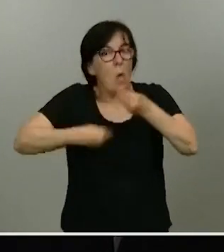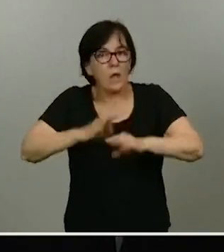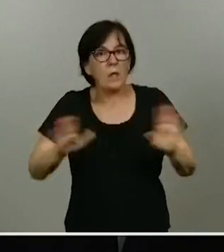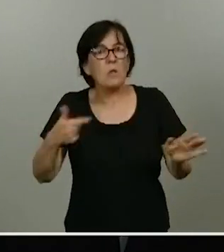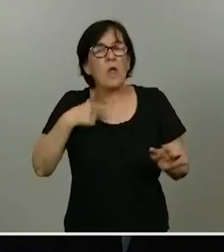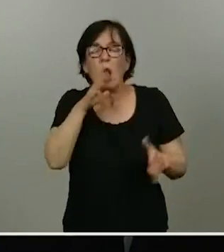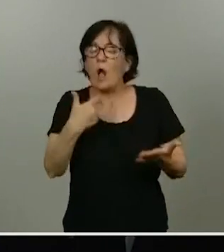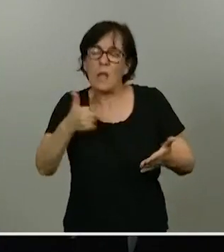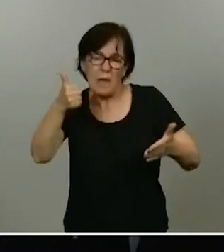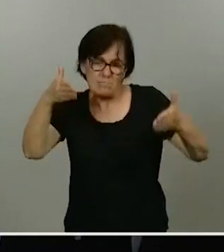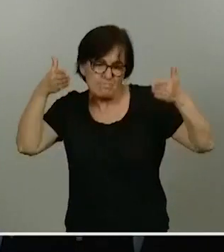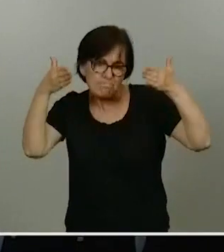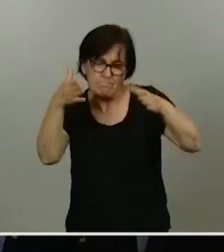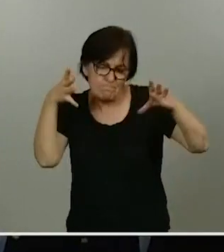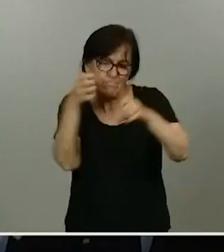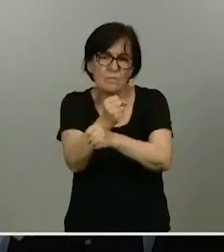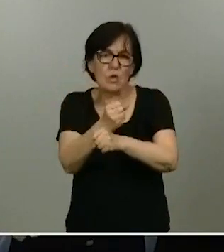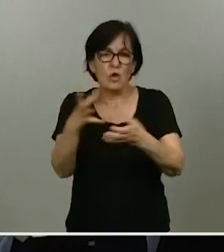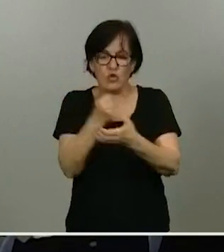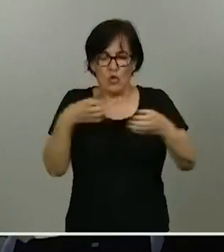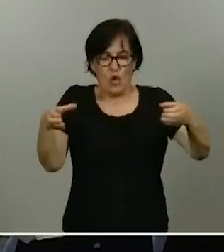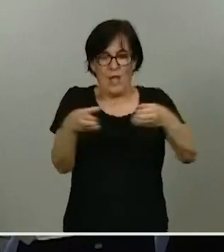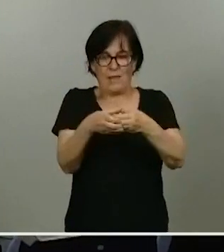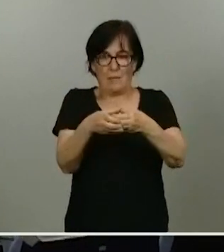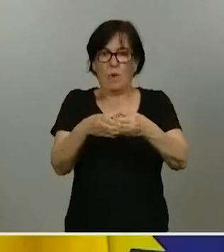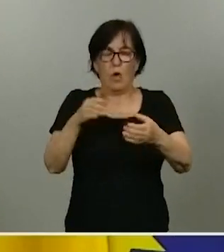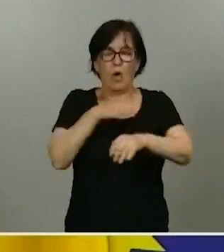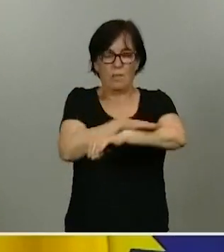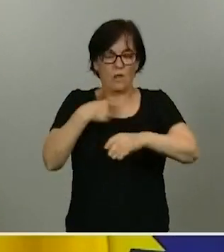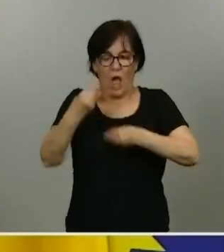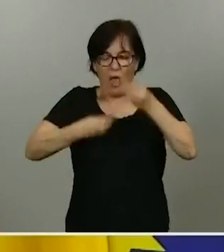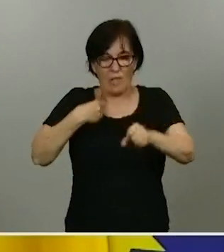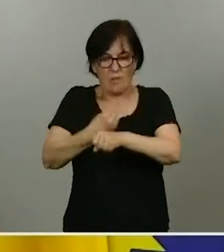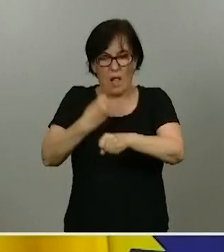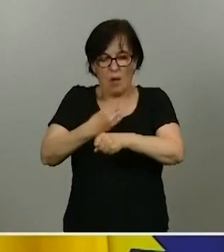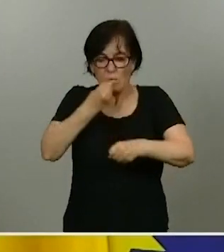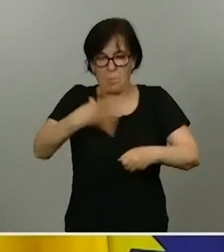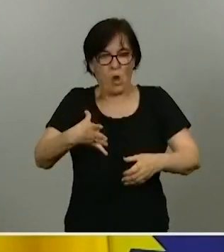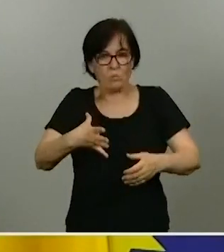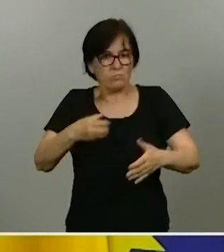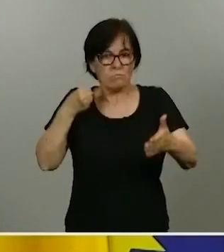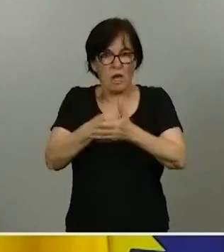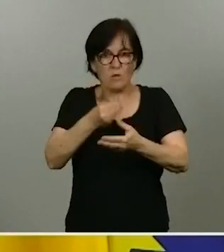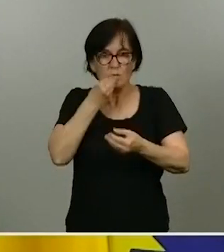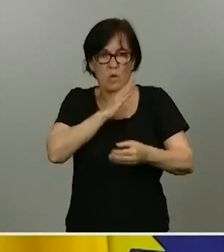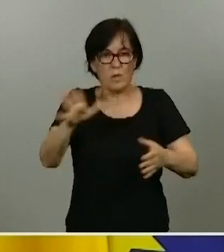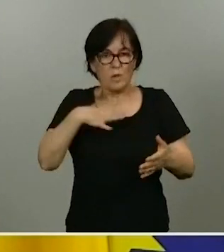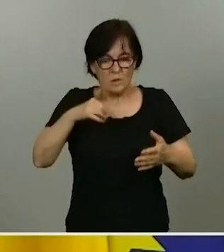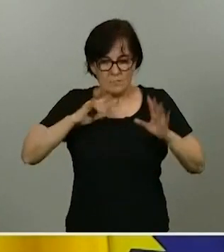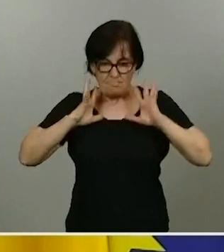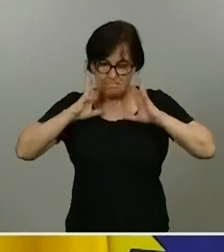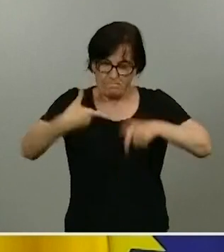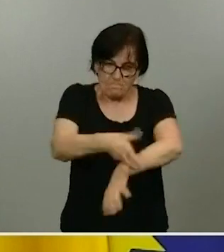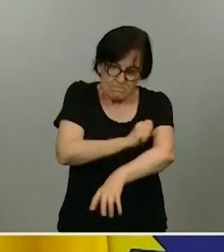centrado, igual que todo el equipo del Ministerio, en hacer nuestro trabajo lo mejor que podamos. Estamos dejándonos la piel en ello, haciendo